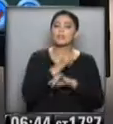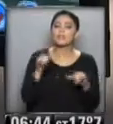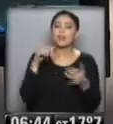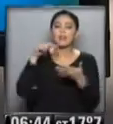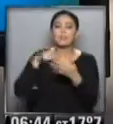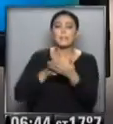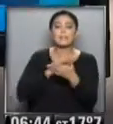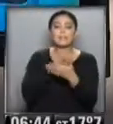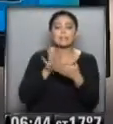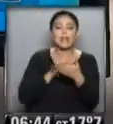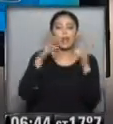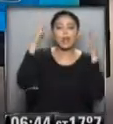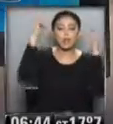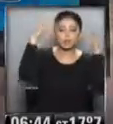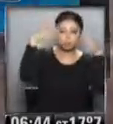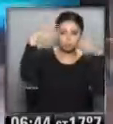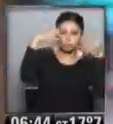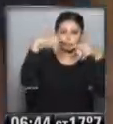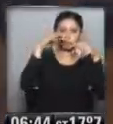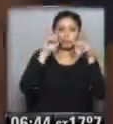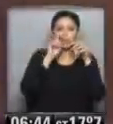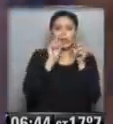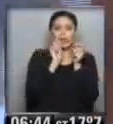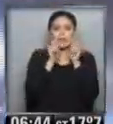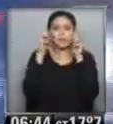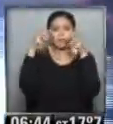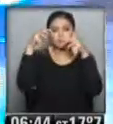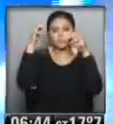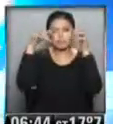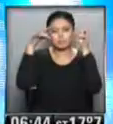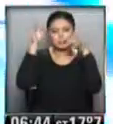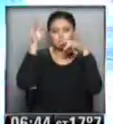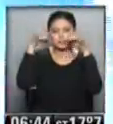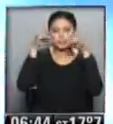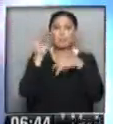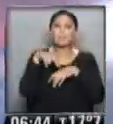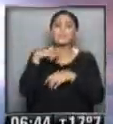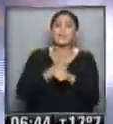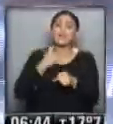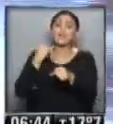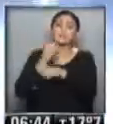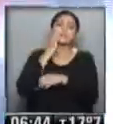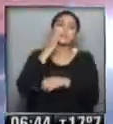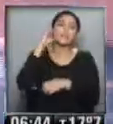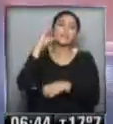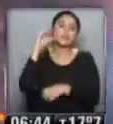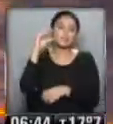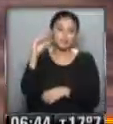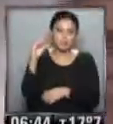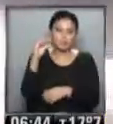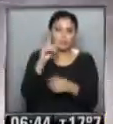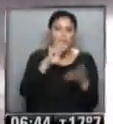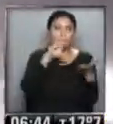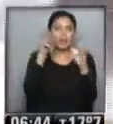Federal... ...está lloviendo por momentos fuerte, por momentos menos... ...recién hacia la noche va a comenzar un